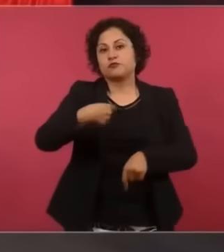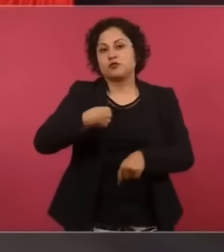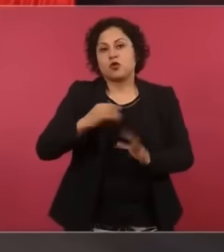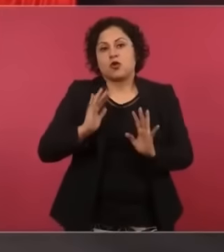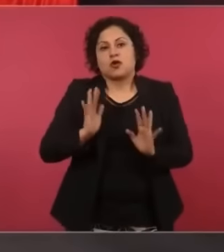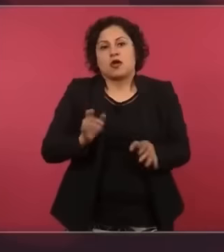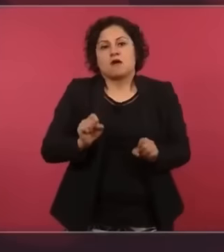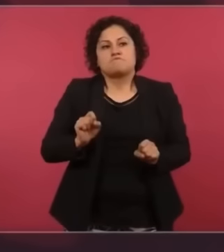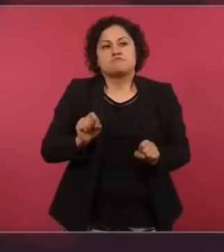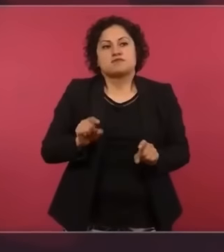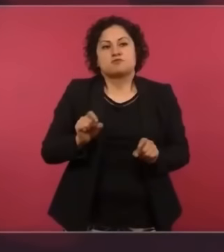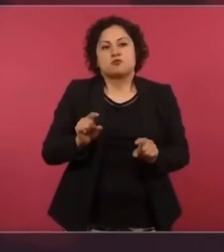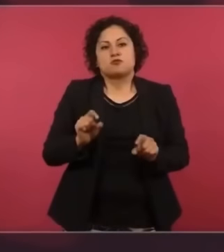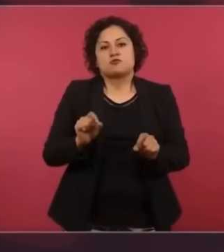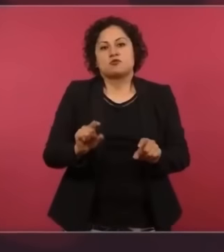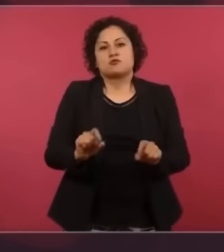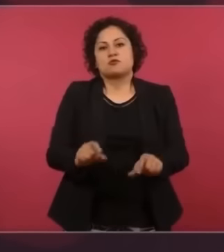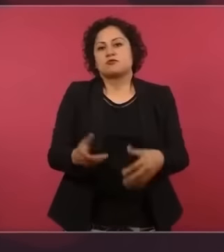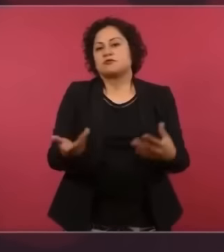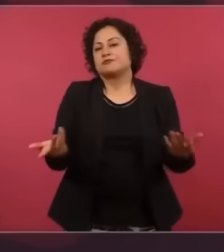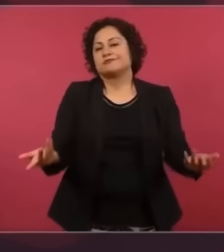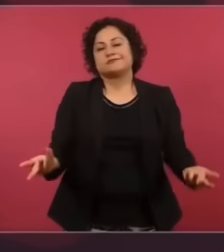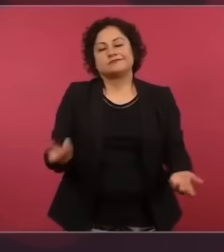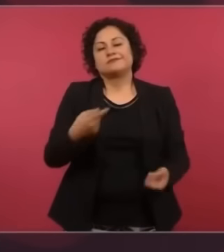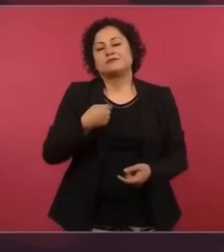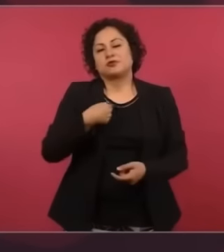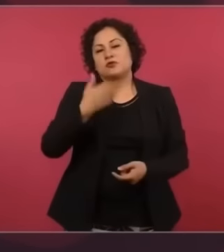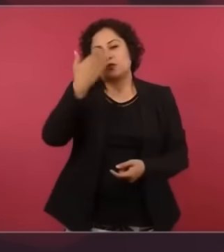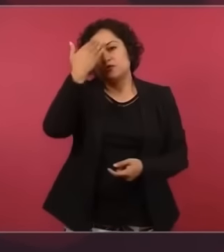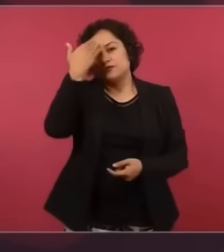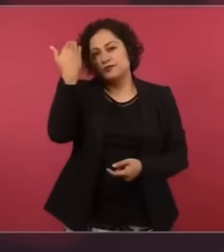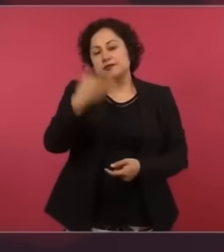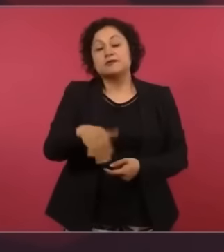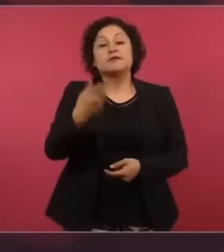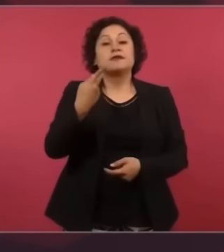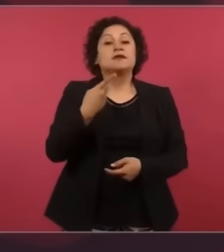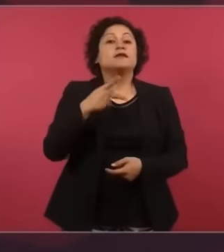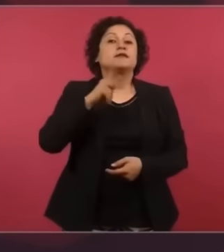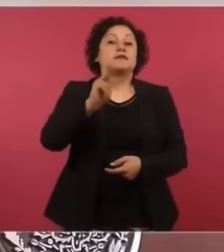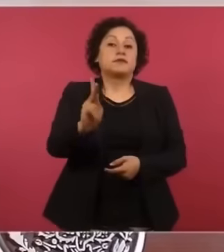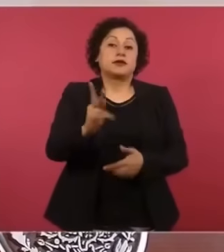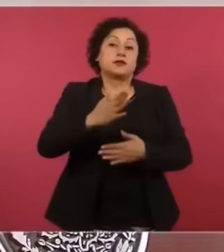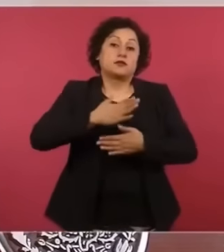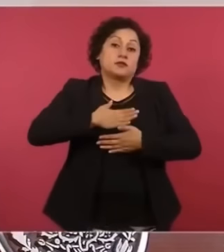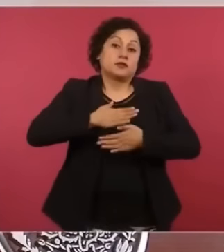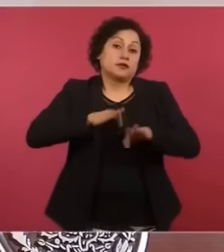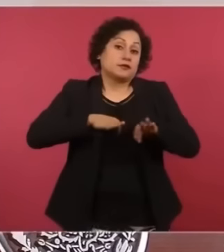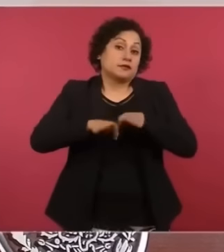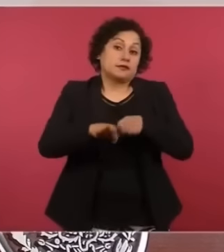pero también ese es mi trabajo,